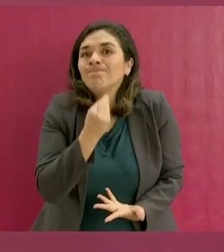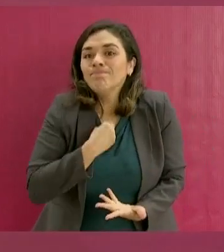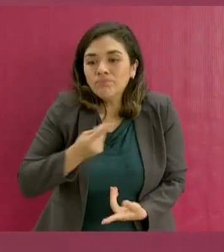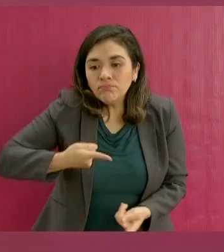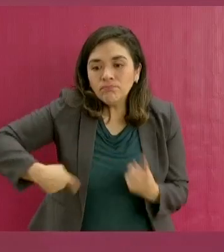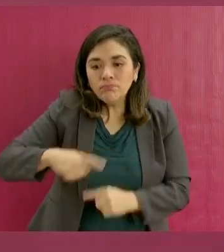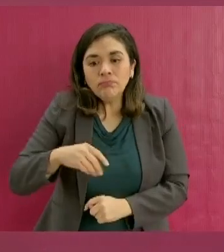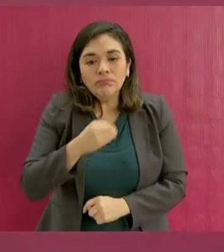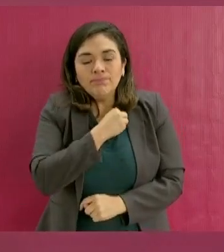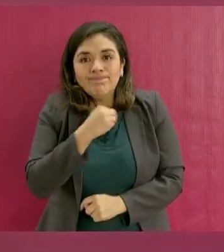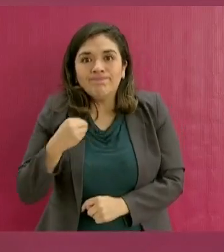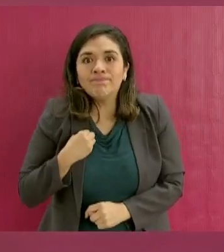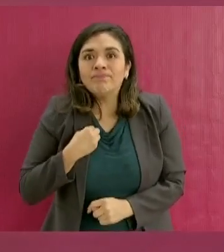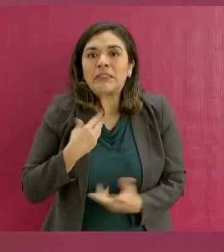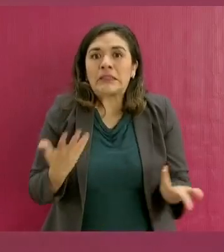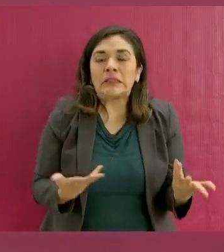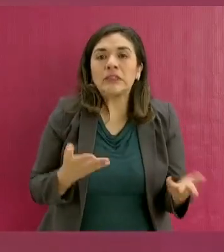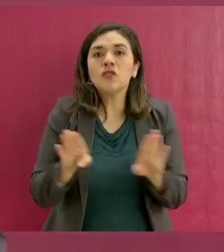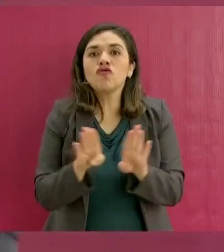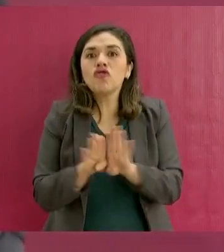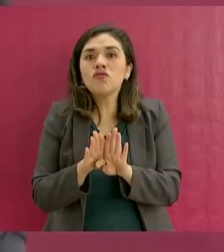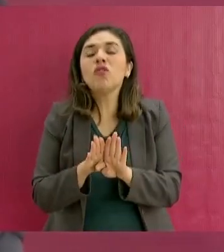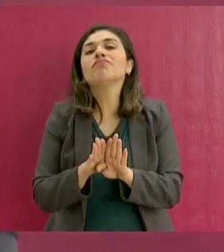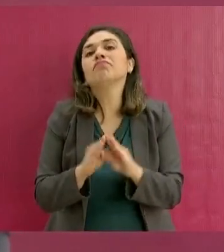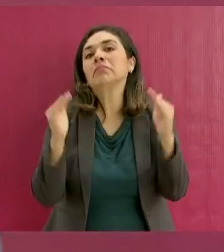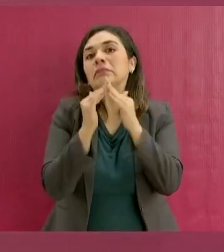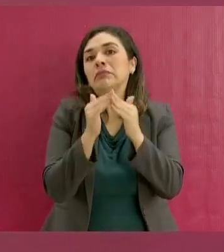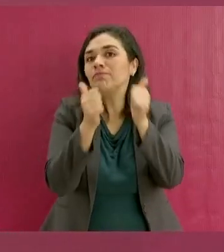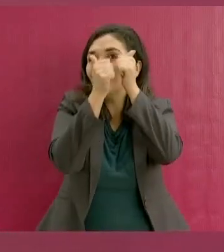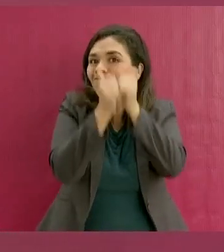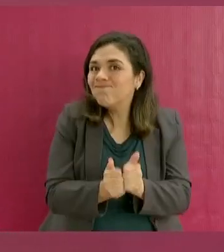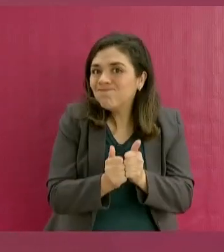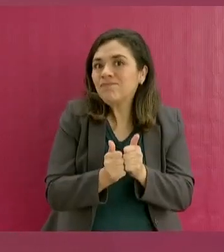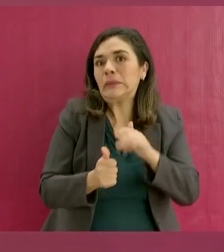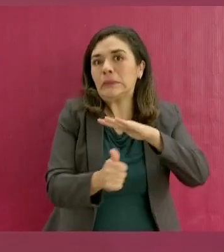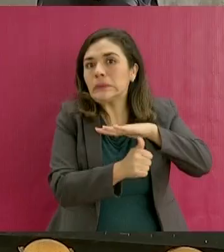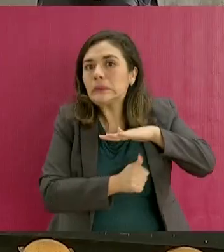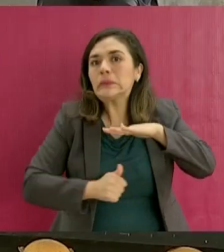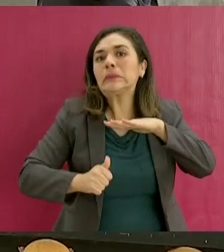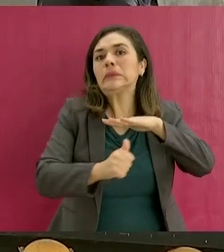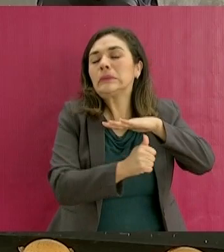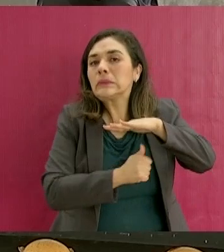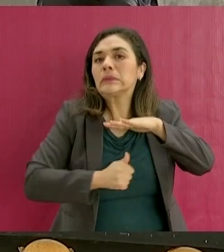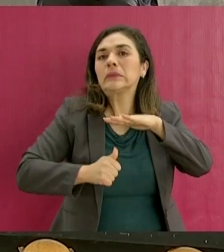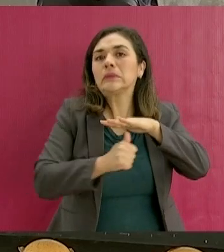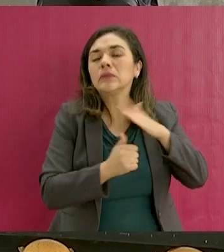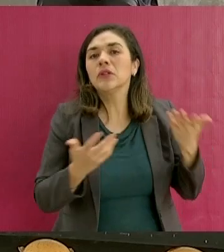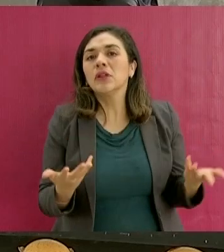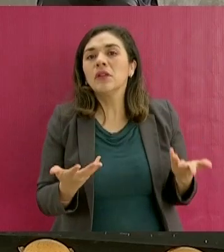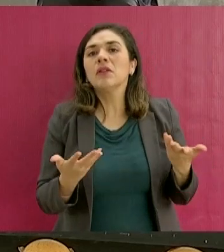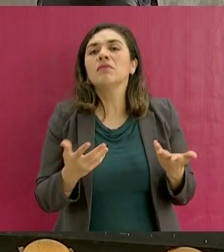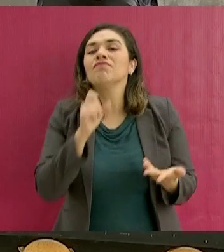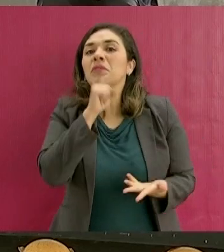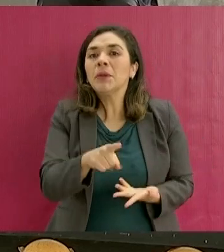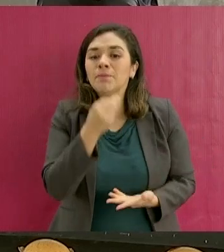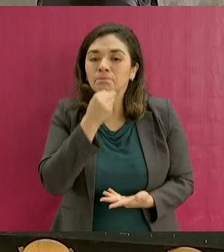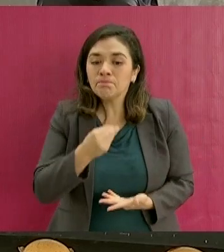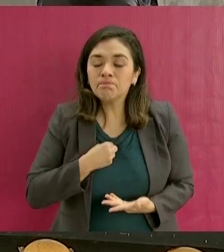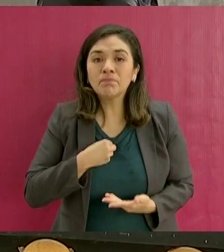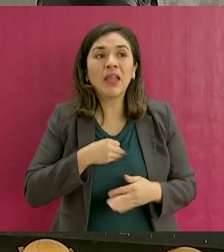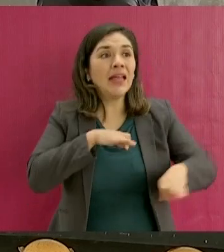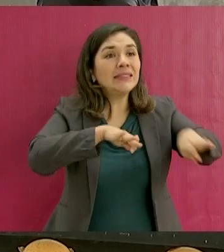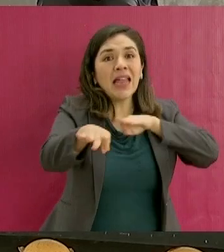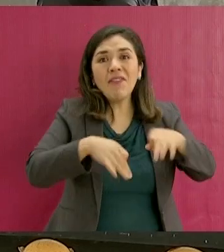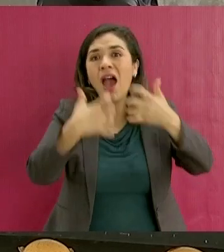resguardarnos y se tuvo que parar la